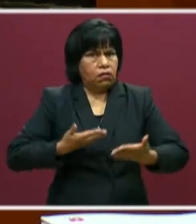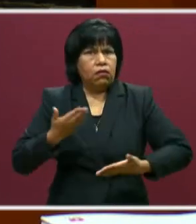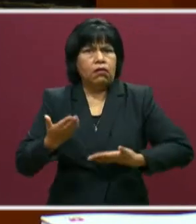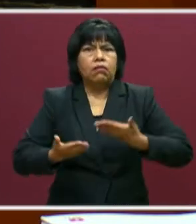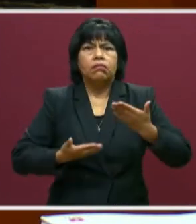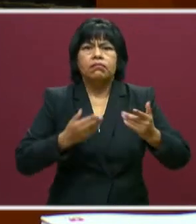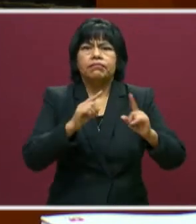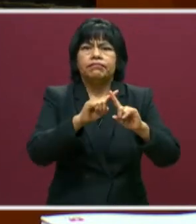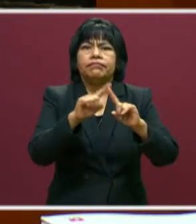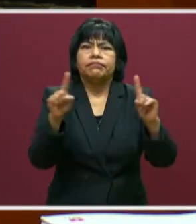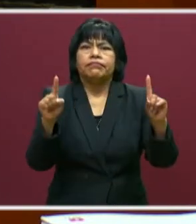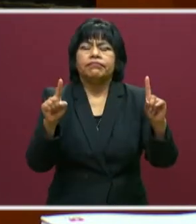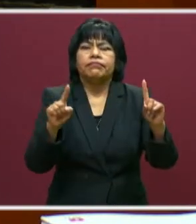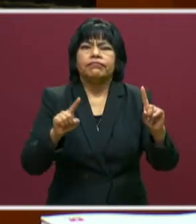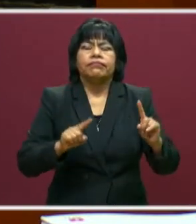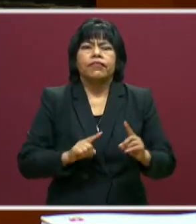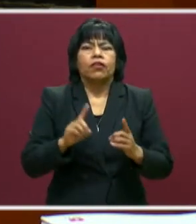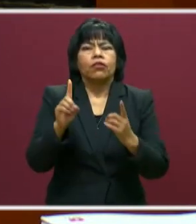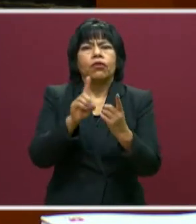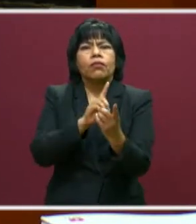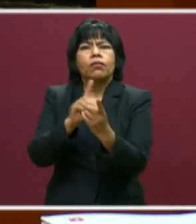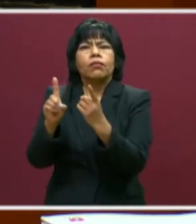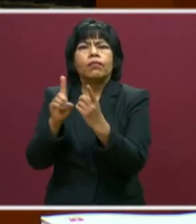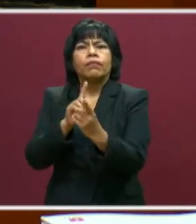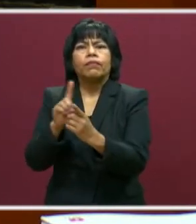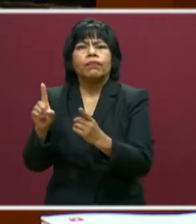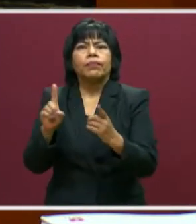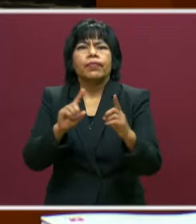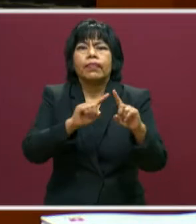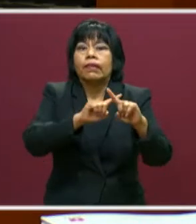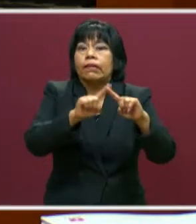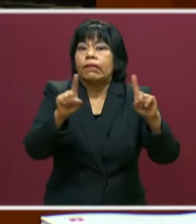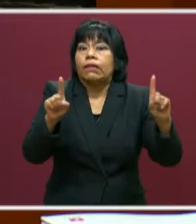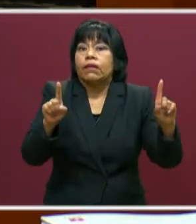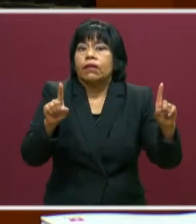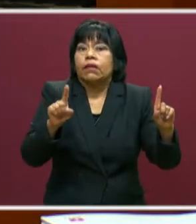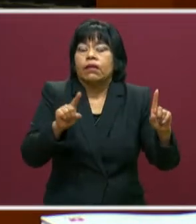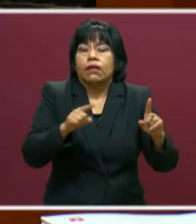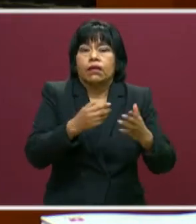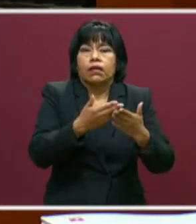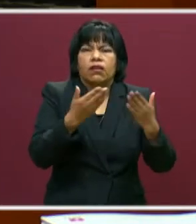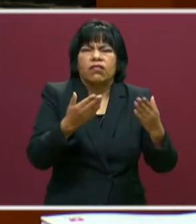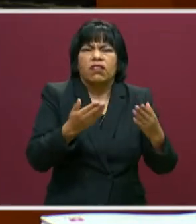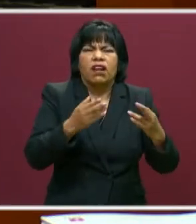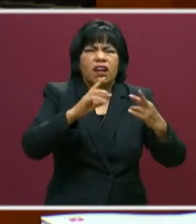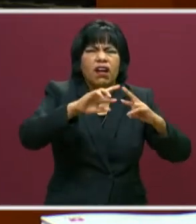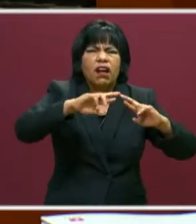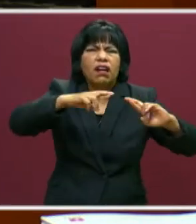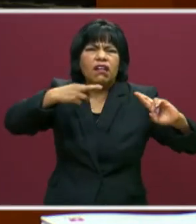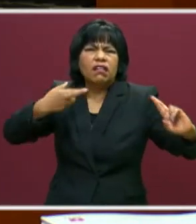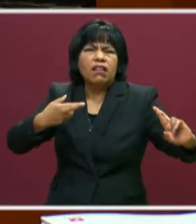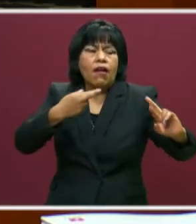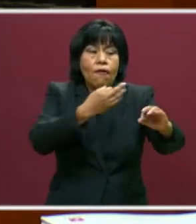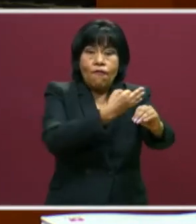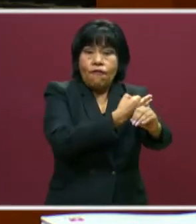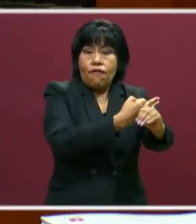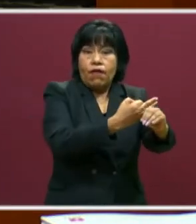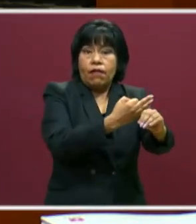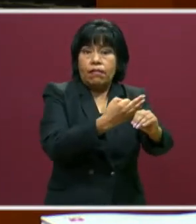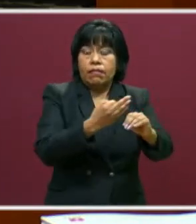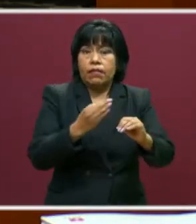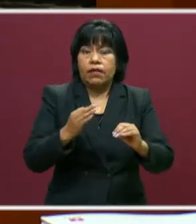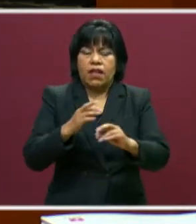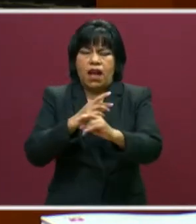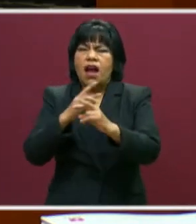distinta, relacionarnos de otra manera. Y obviamente que estas relaciones, tanto en la familia como en la escuela,